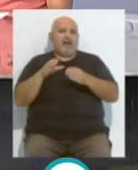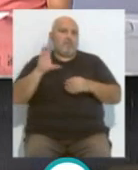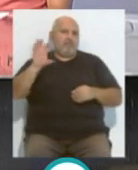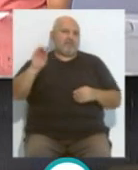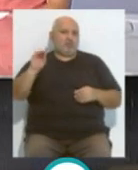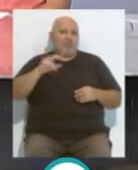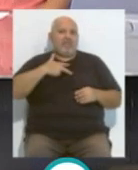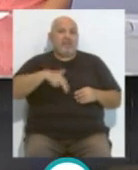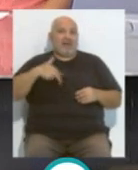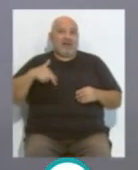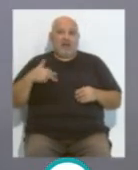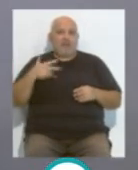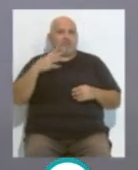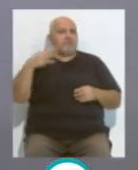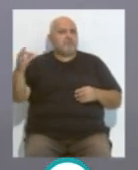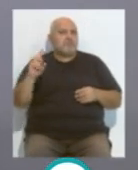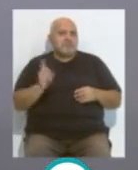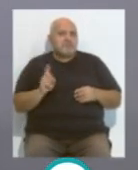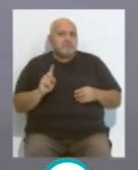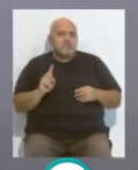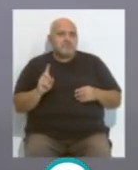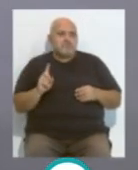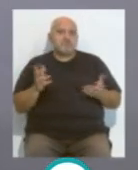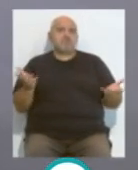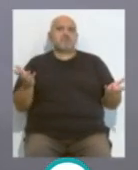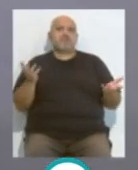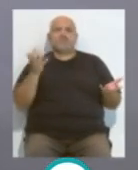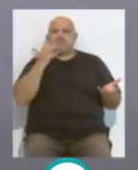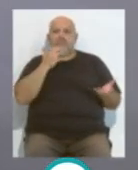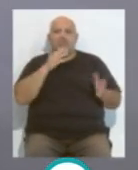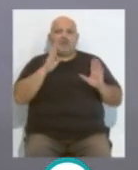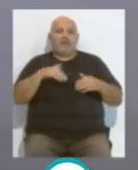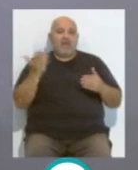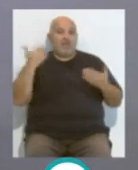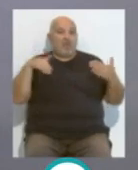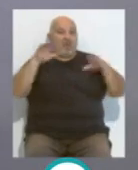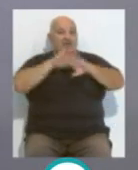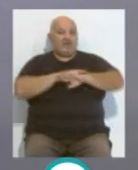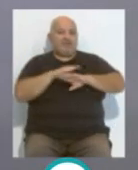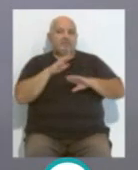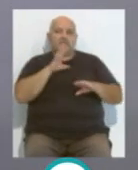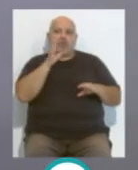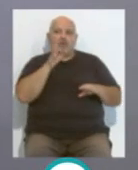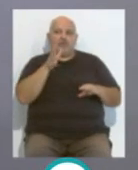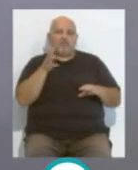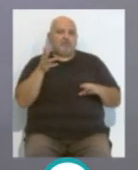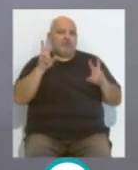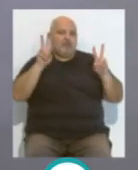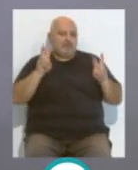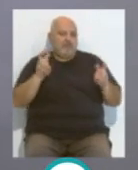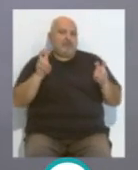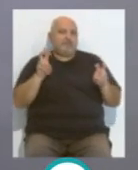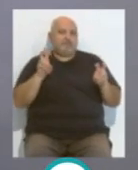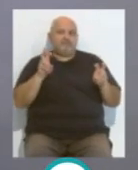una competición tan importante y con el buen papel que ha hecho Dinamarca hasta que en el último partido, el de anoche, y por un tema,